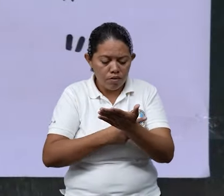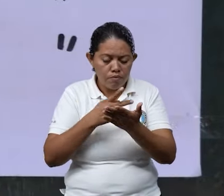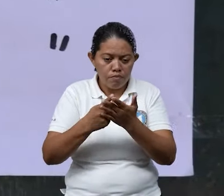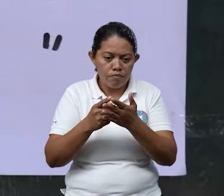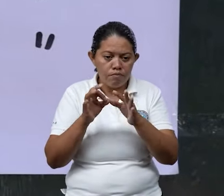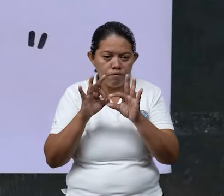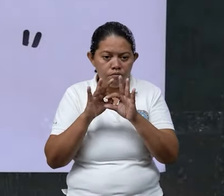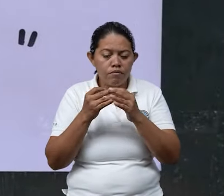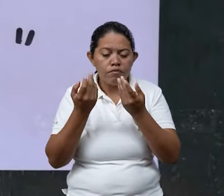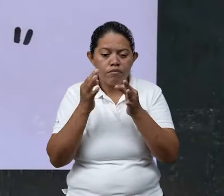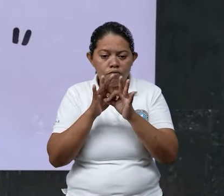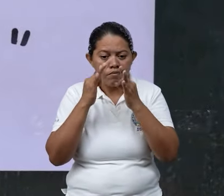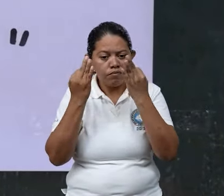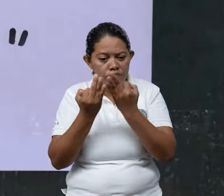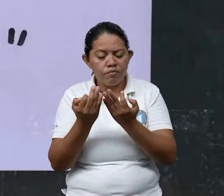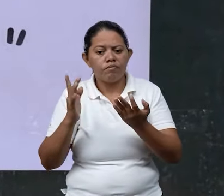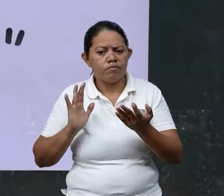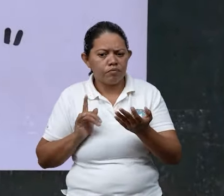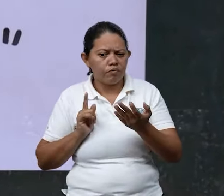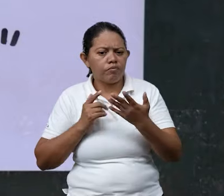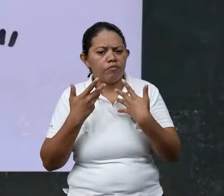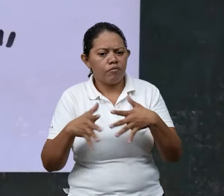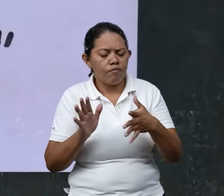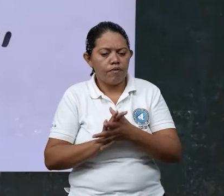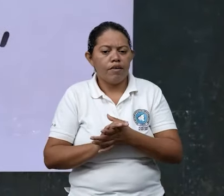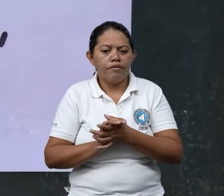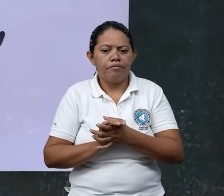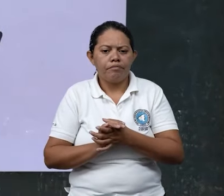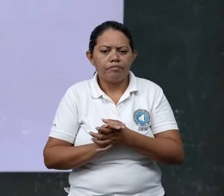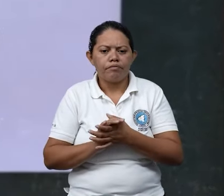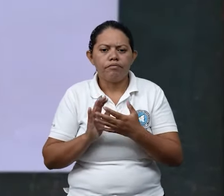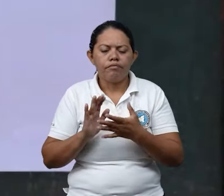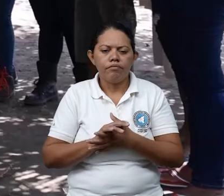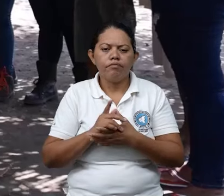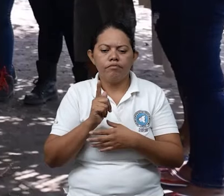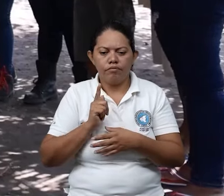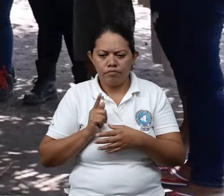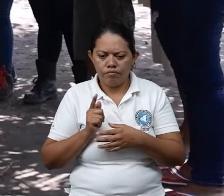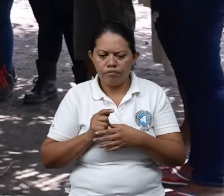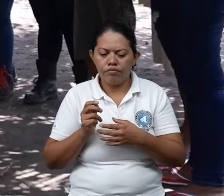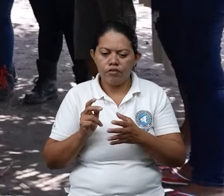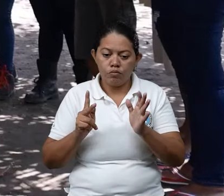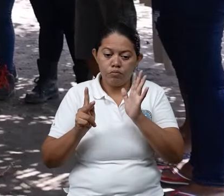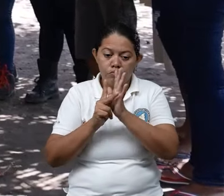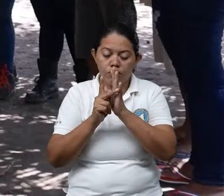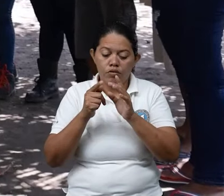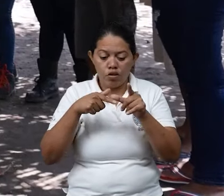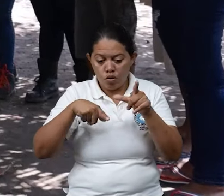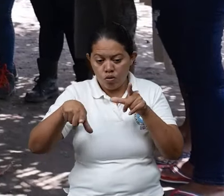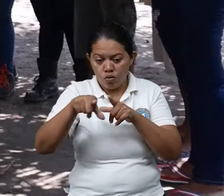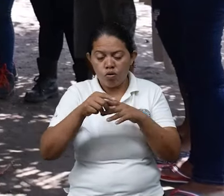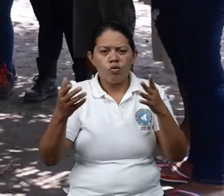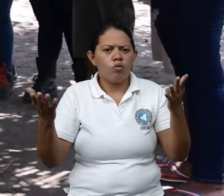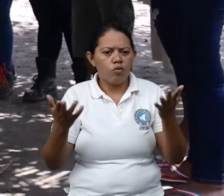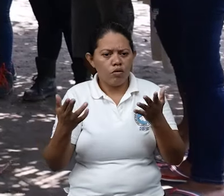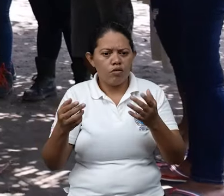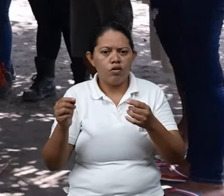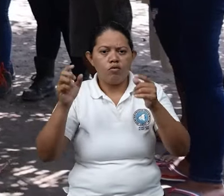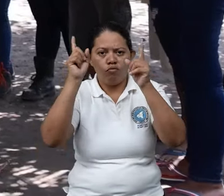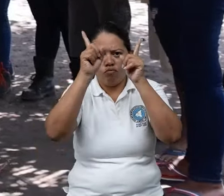comunitario, lo tenemos como, tenemos los riesgos externos, ¿verdad? Que son